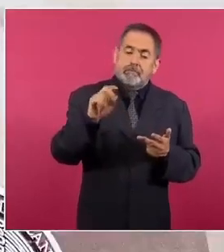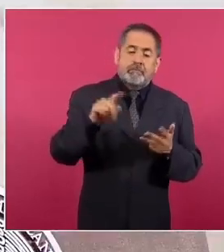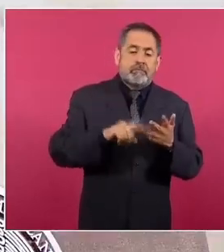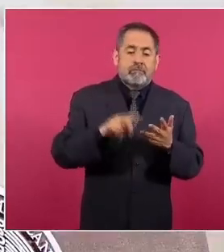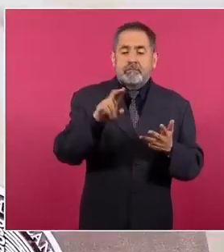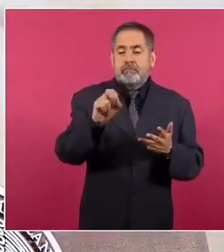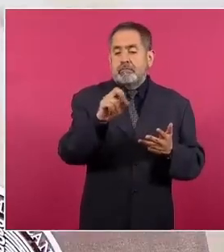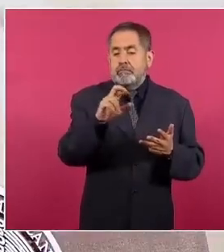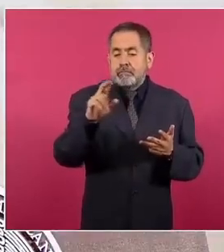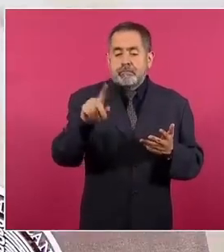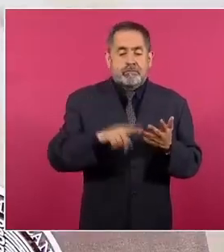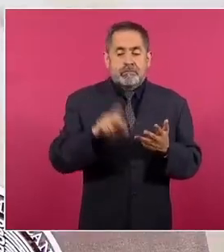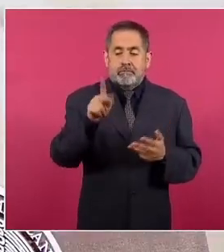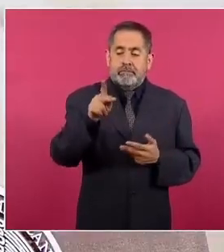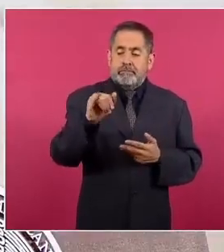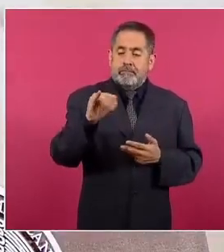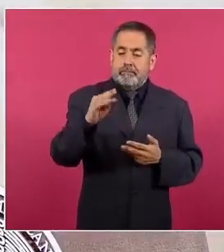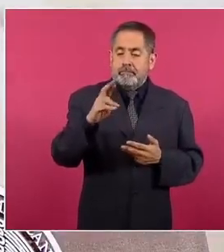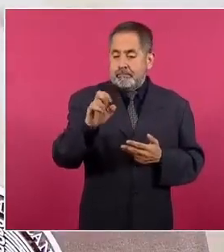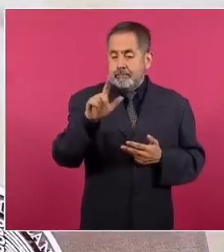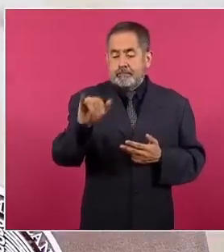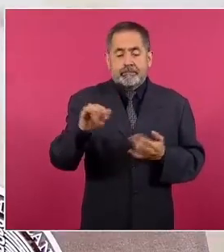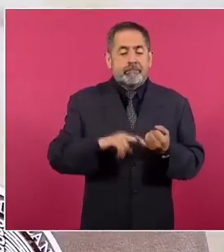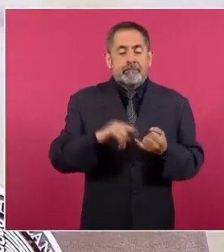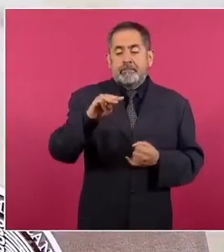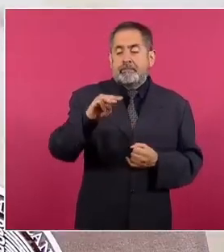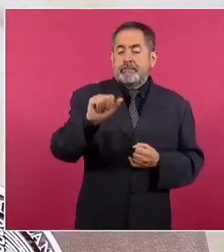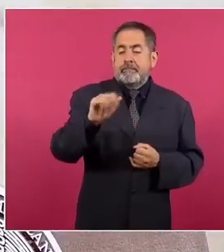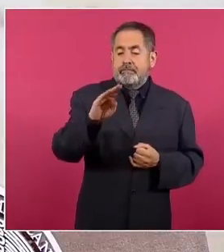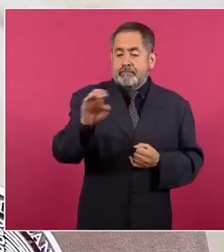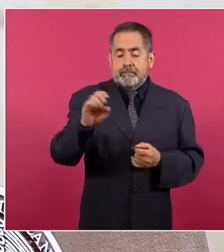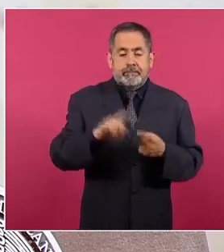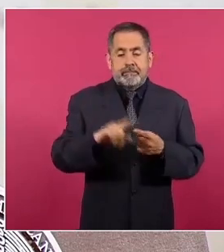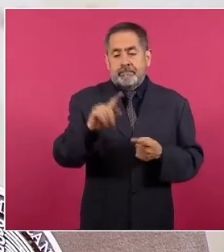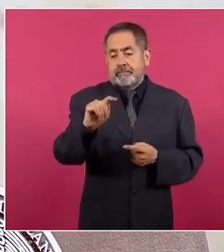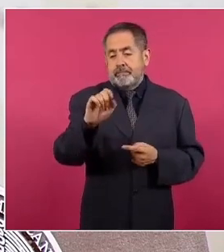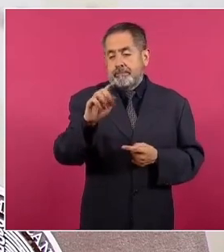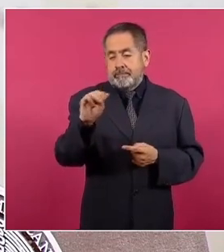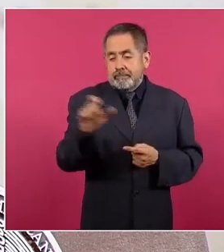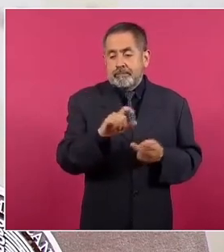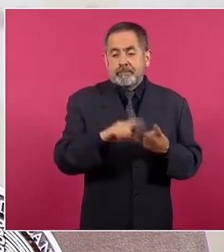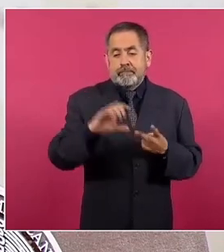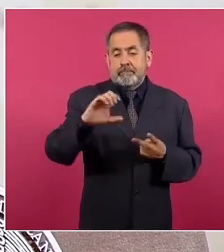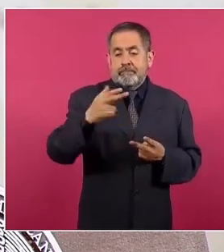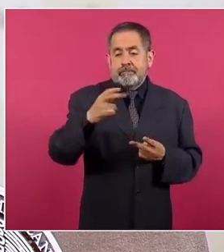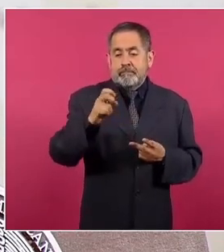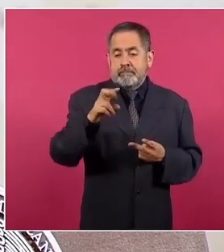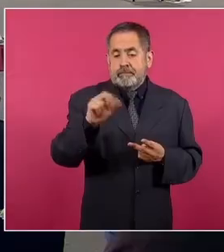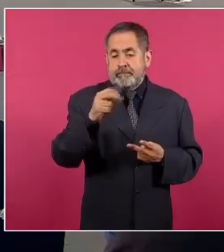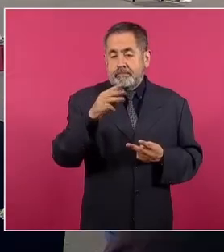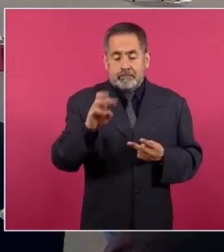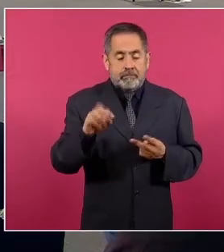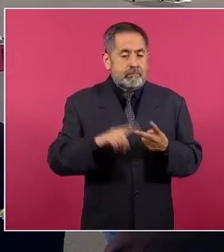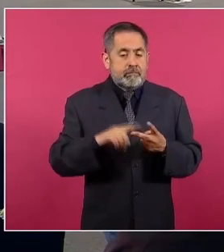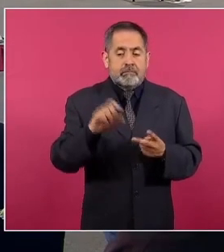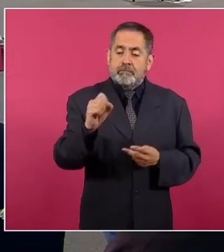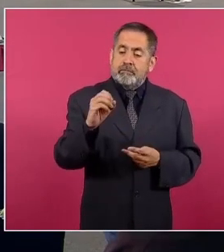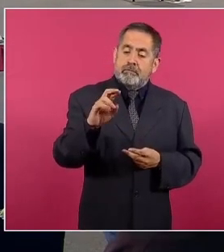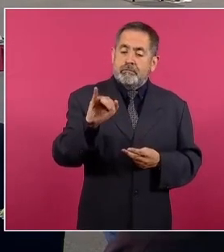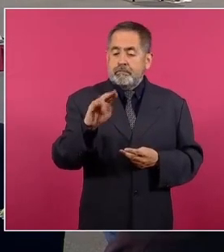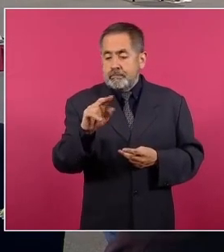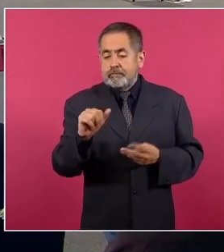Resorts, Kimberly Clark de México, Mave, Nemac, Telmex, Chedraui, Tiendas Extra, Soriana